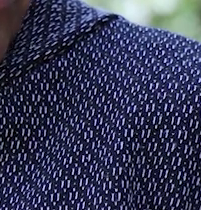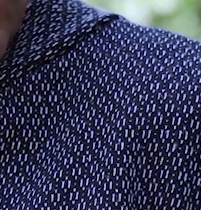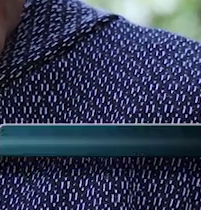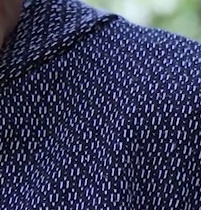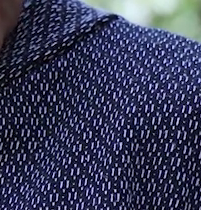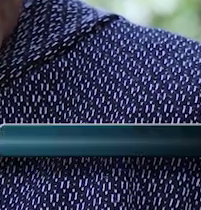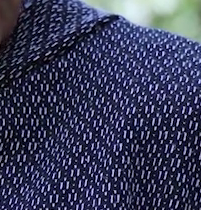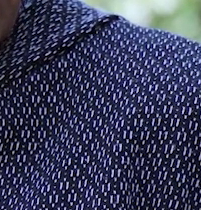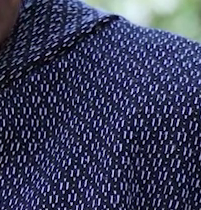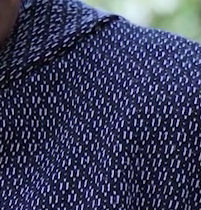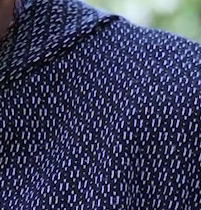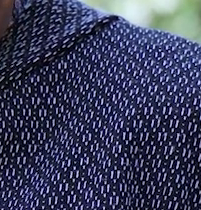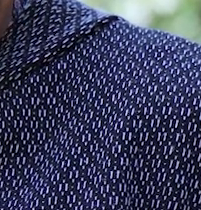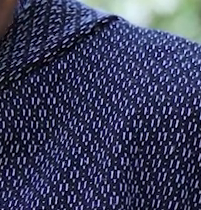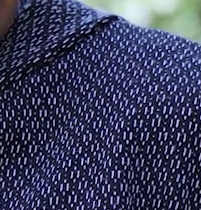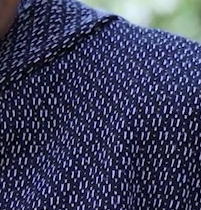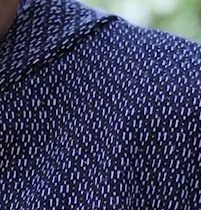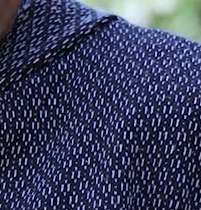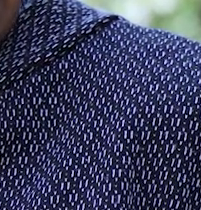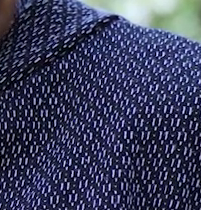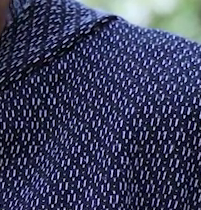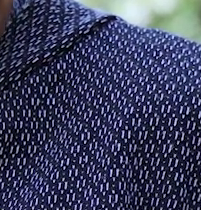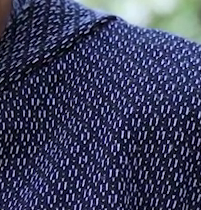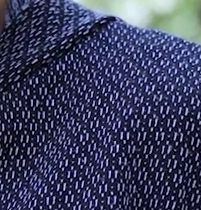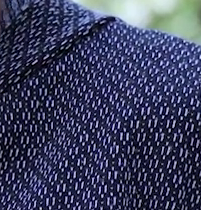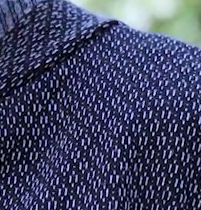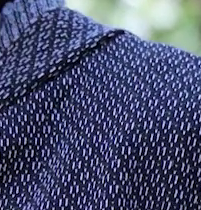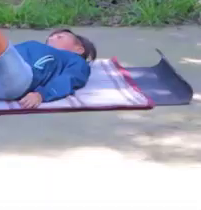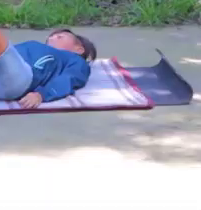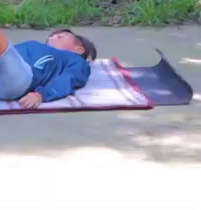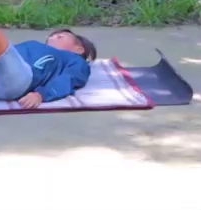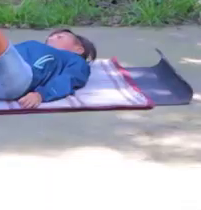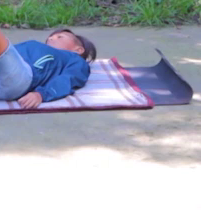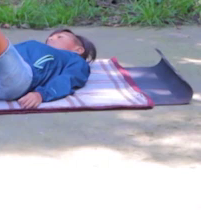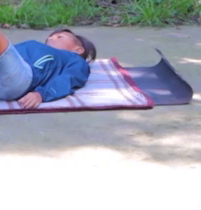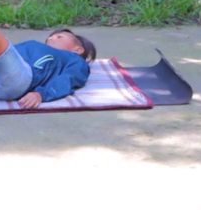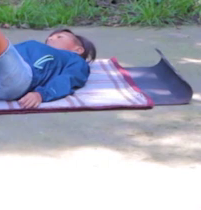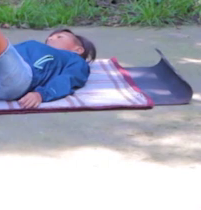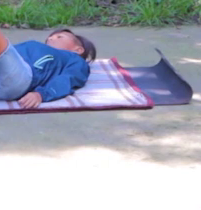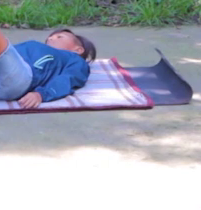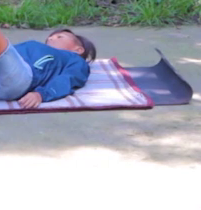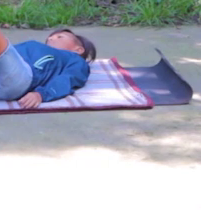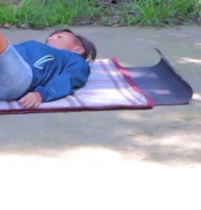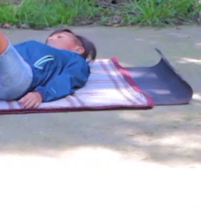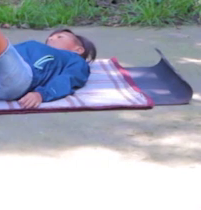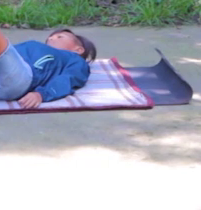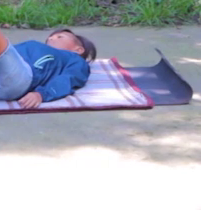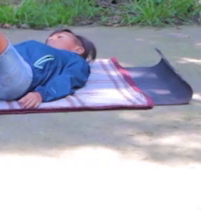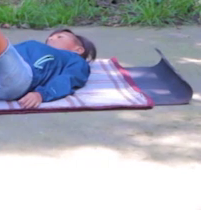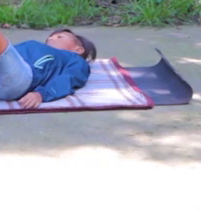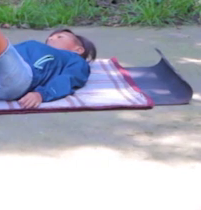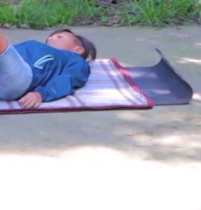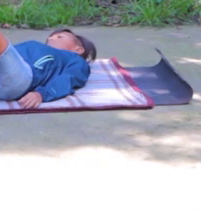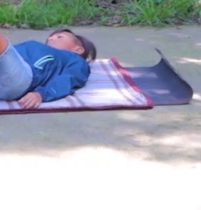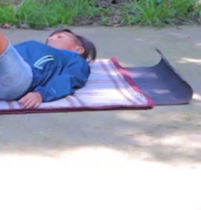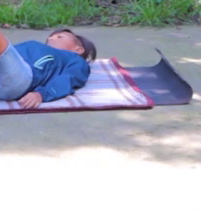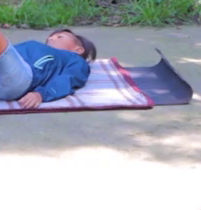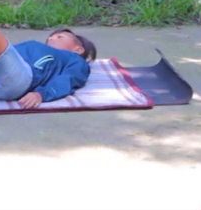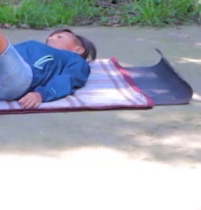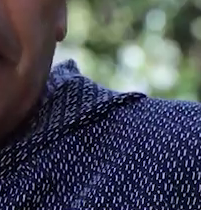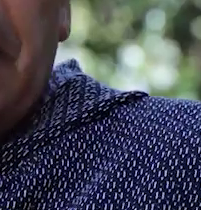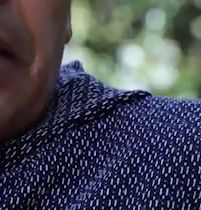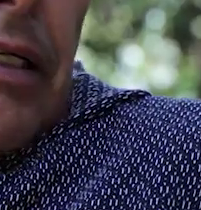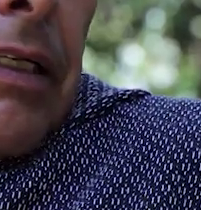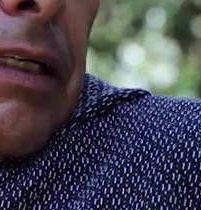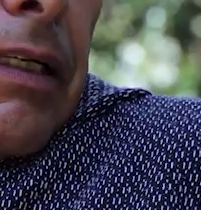con flexionando las piernas las rodillas las plantas de los pies totalmente en el suelo y lo que vamos a hacer